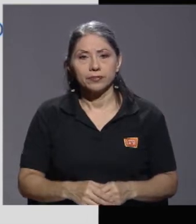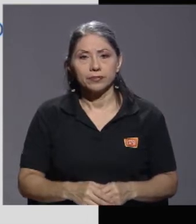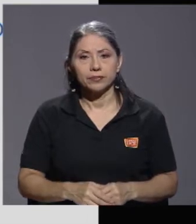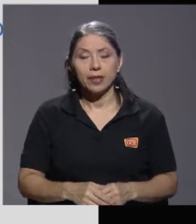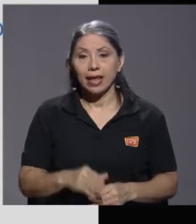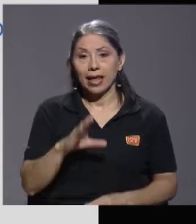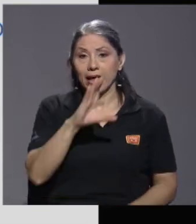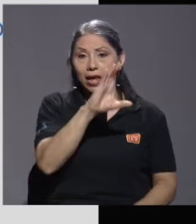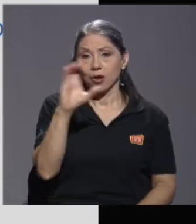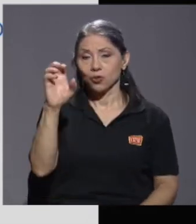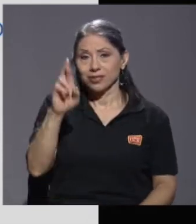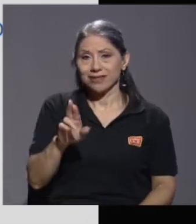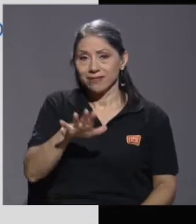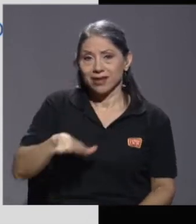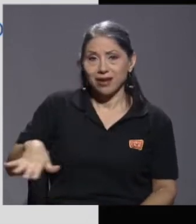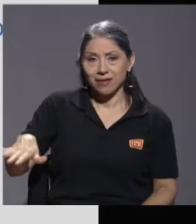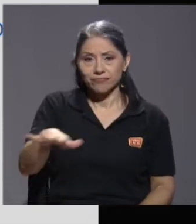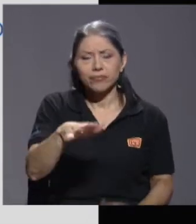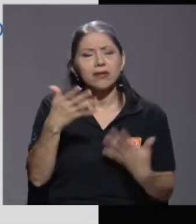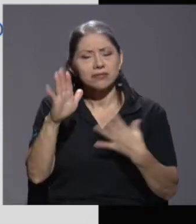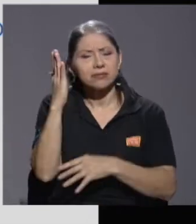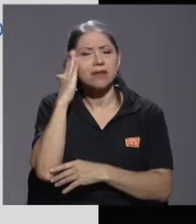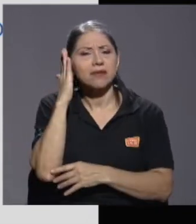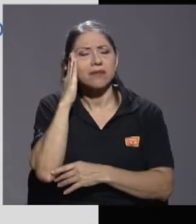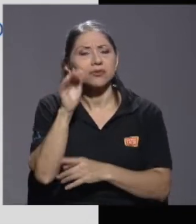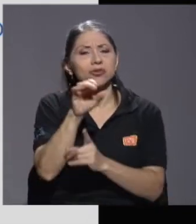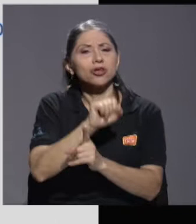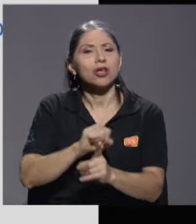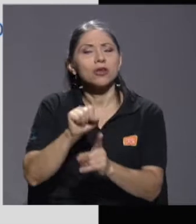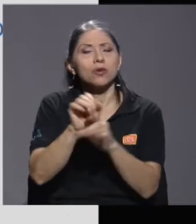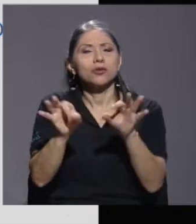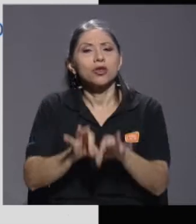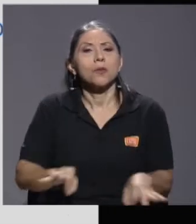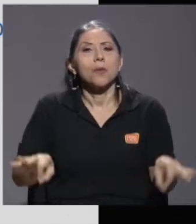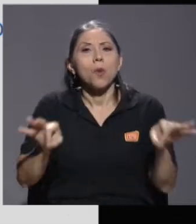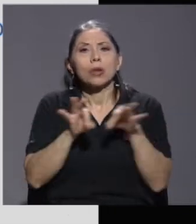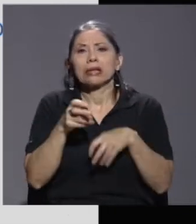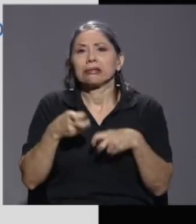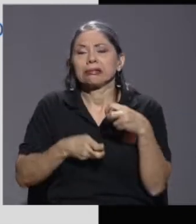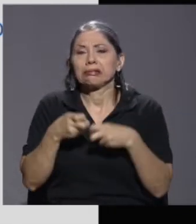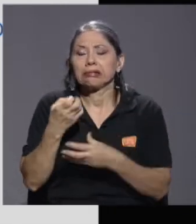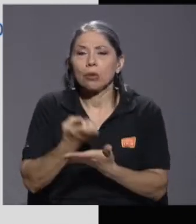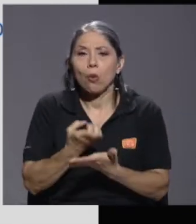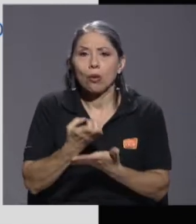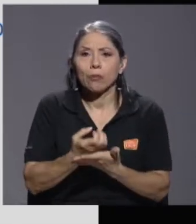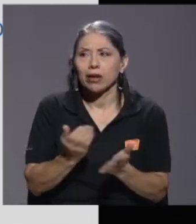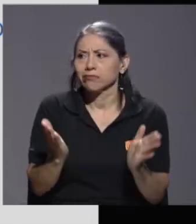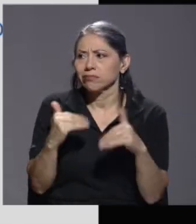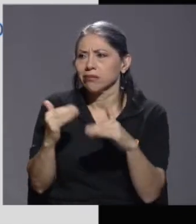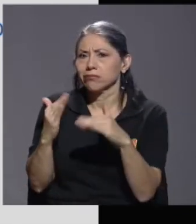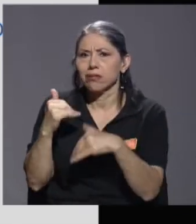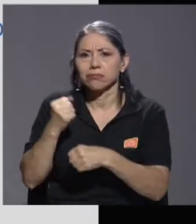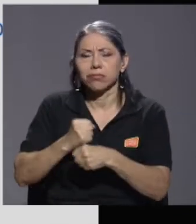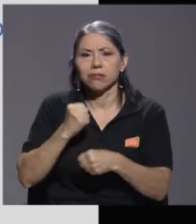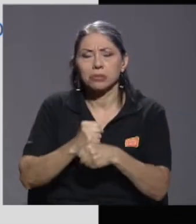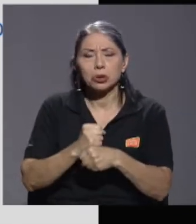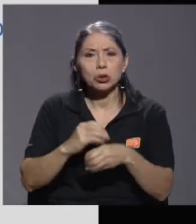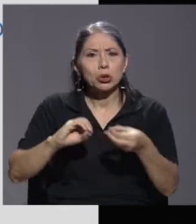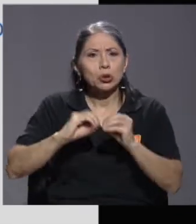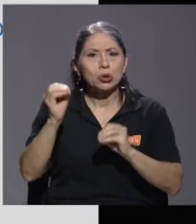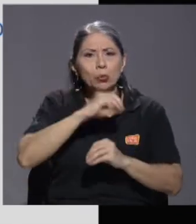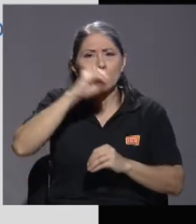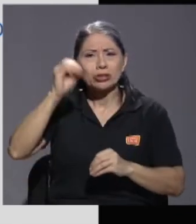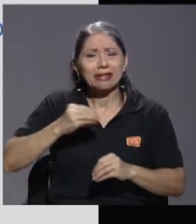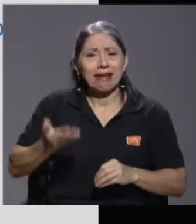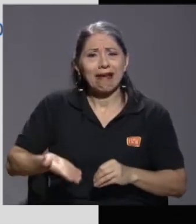En Costa Rica ya sabemos que tenemos una situación importante de contracción económica y desempleo. Hay una tasa altísima de